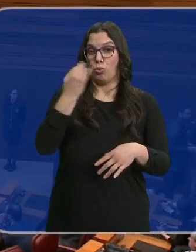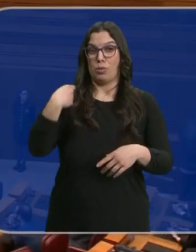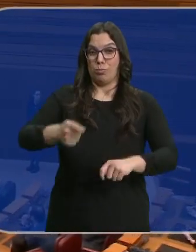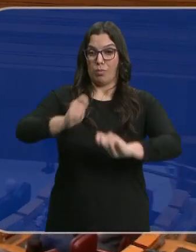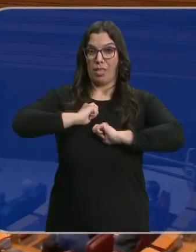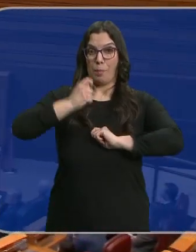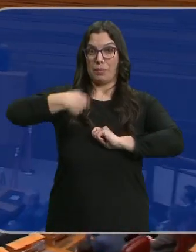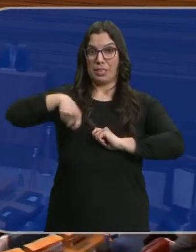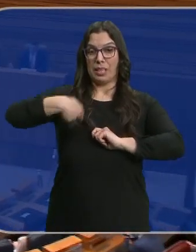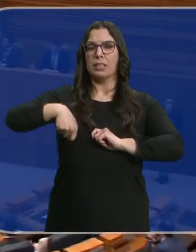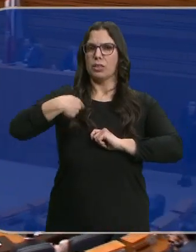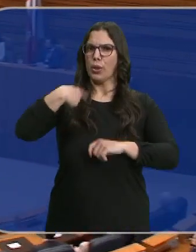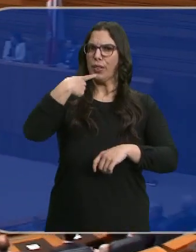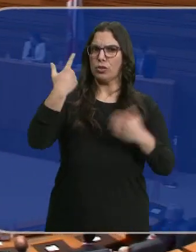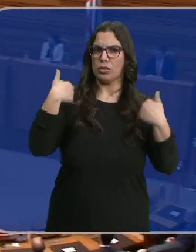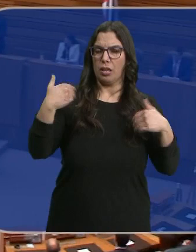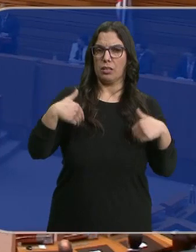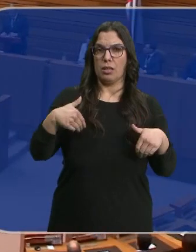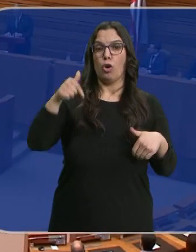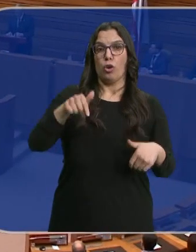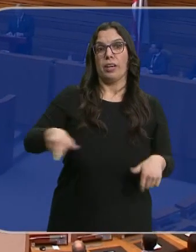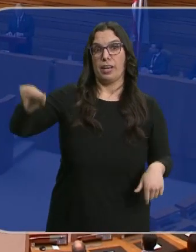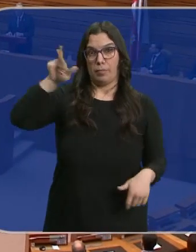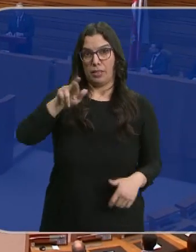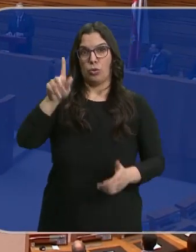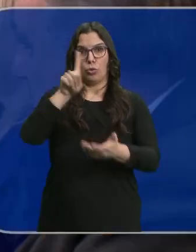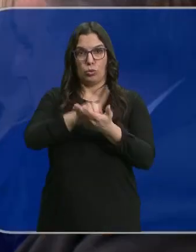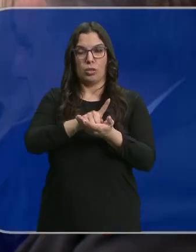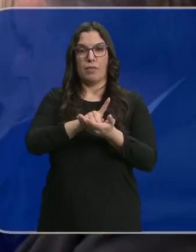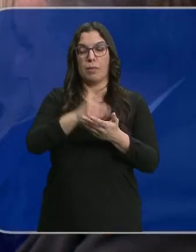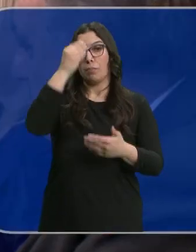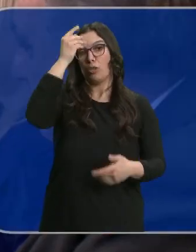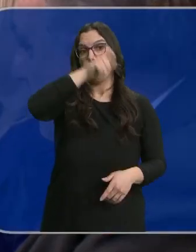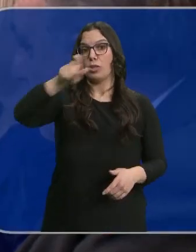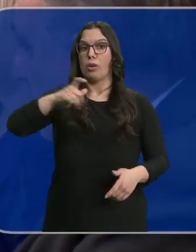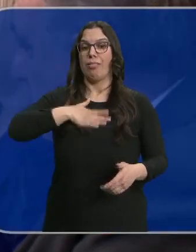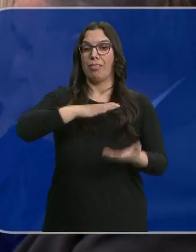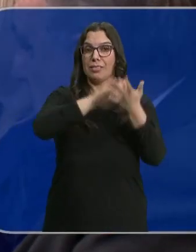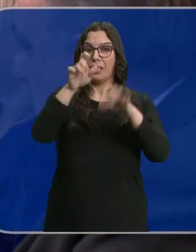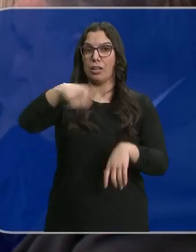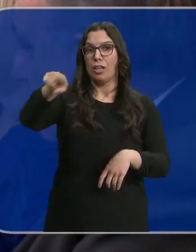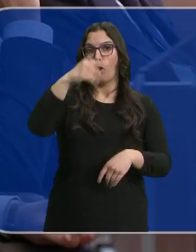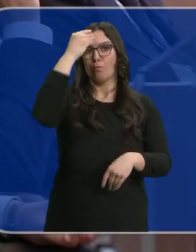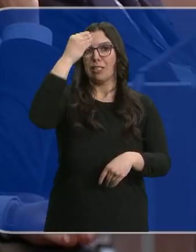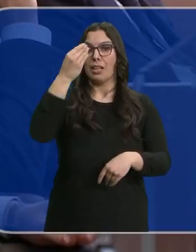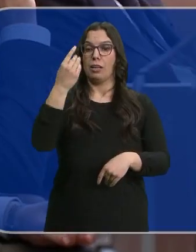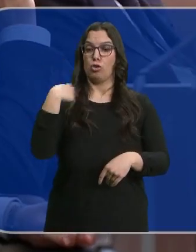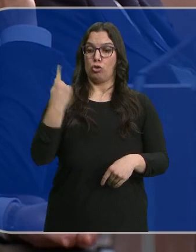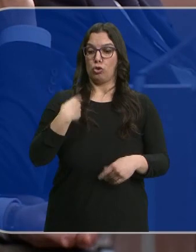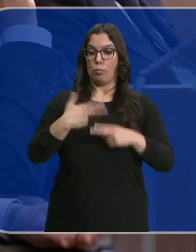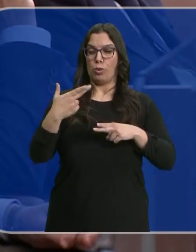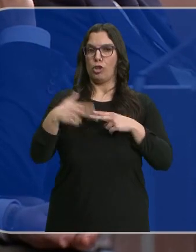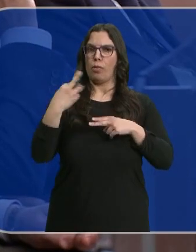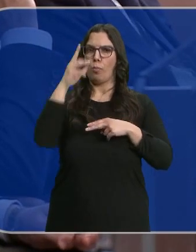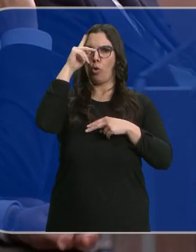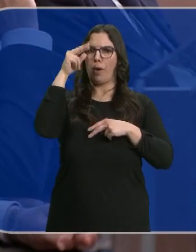la toma de posesión ya lo dije y lo he reiterado hoy otra vez. Creo que los castellanos y leoneses esperan de los políticos que se